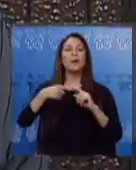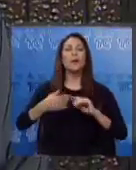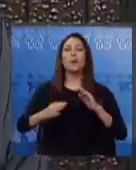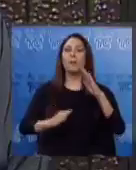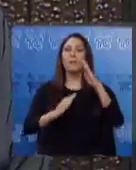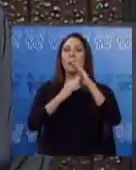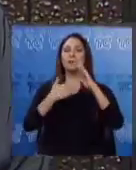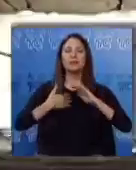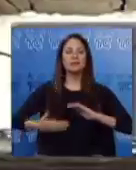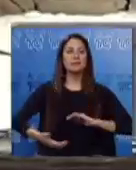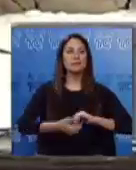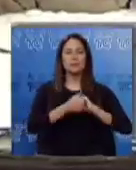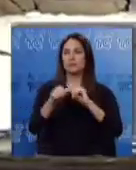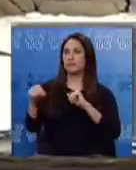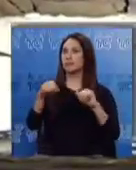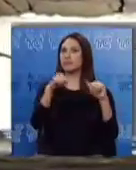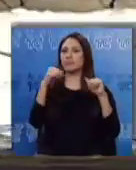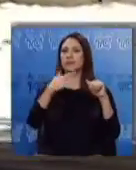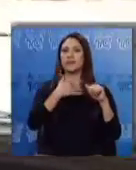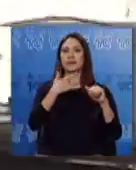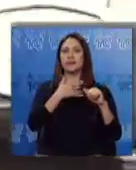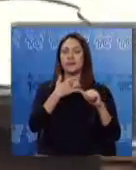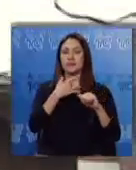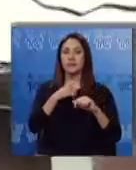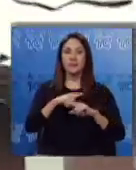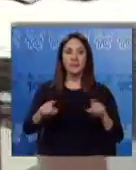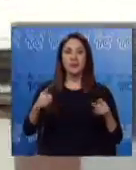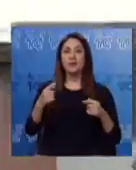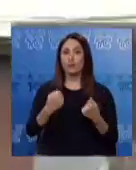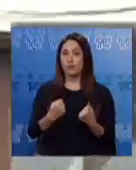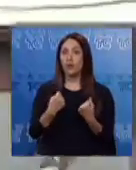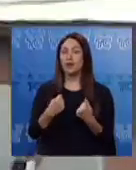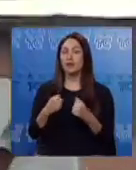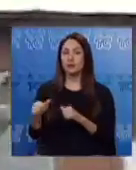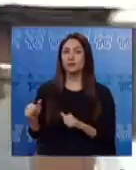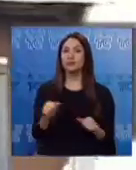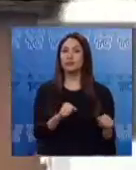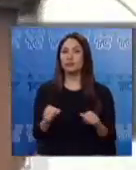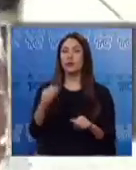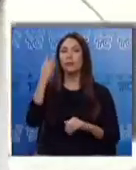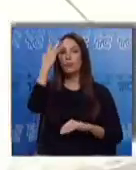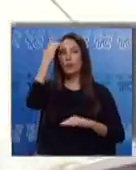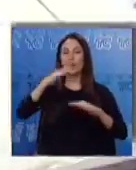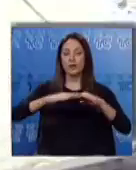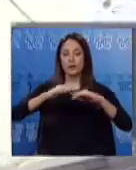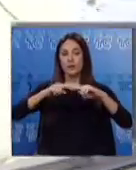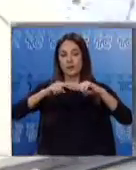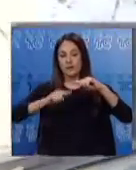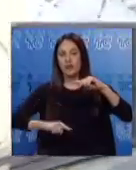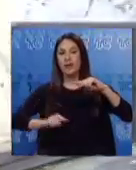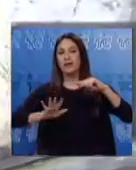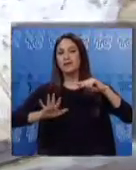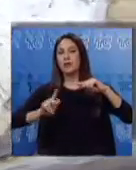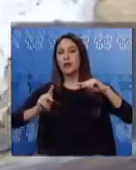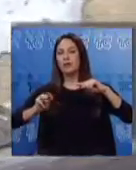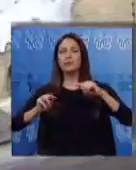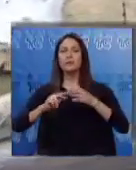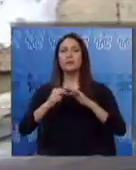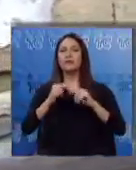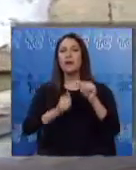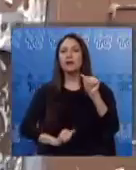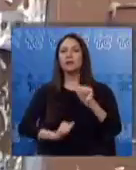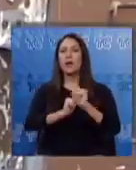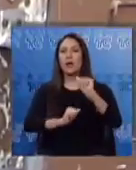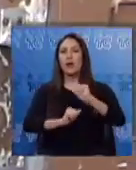mucho susto sobre toda la gente. El sismo de magnitud moderada se sintió fuerte porque fue muy cerca de la superficie, según las autoridades. Pueden ser estos